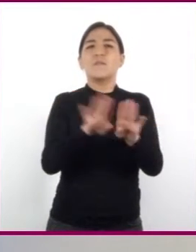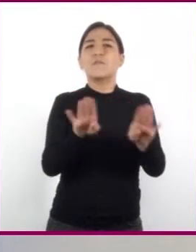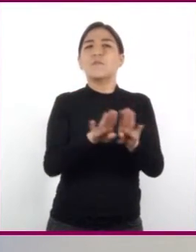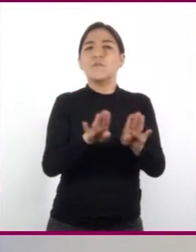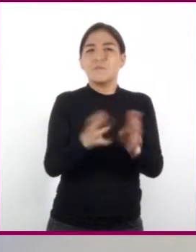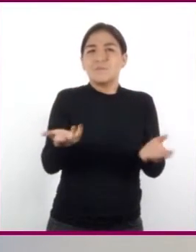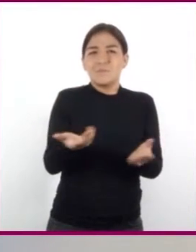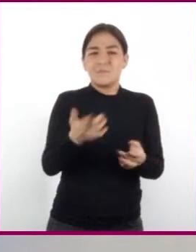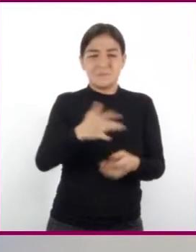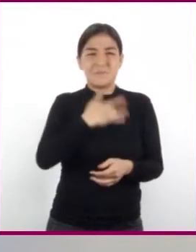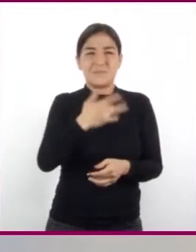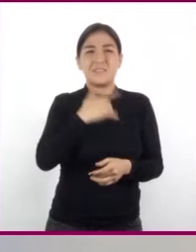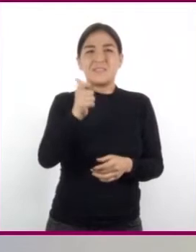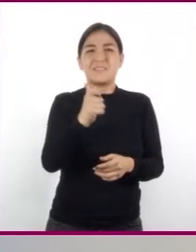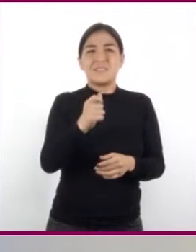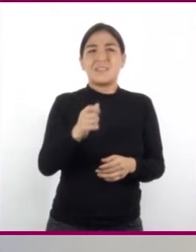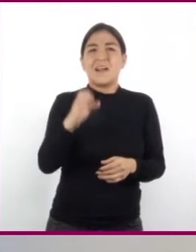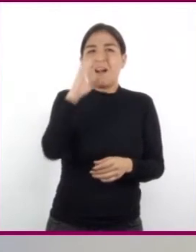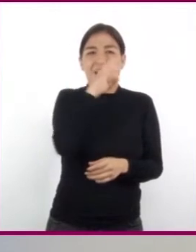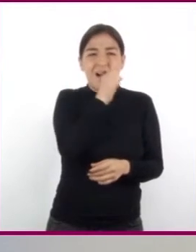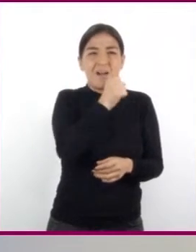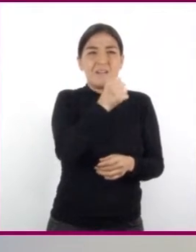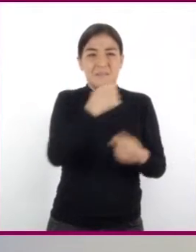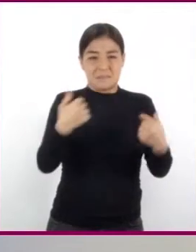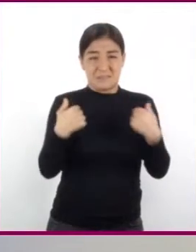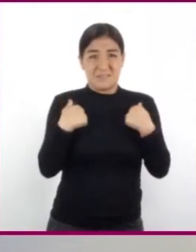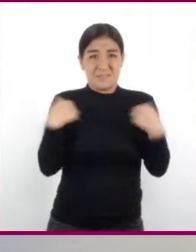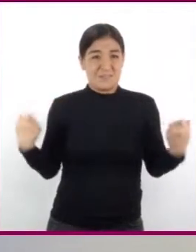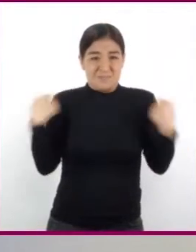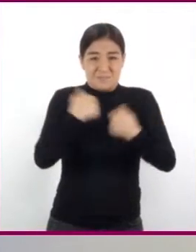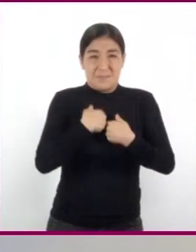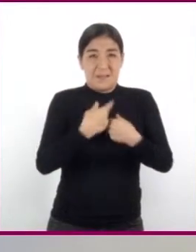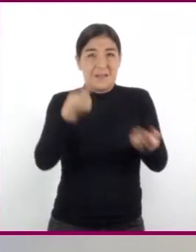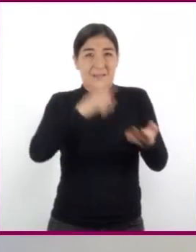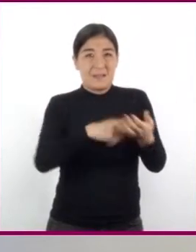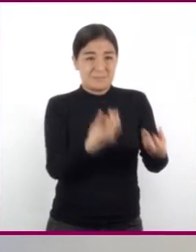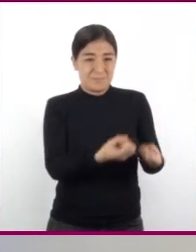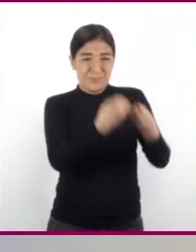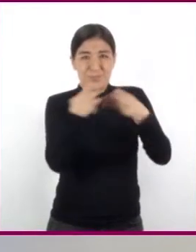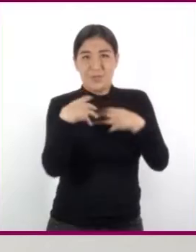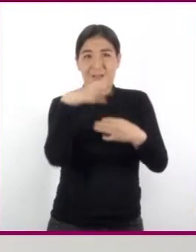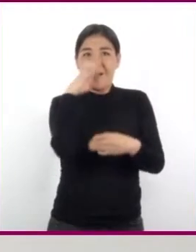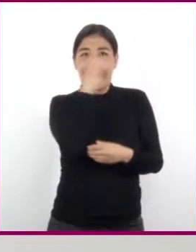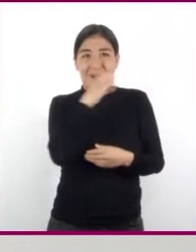transferencia de calor? ¿La chamarra me transfiere energía en forma de calor?